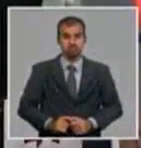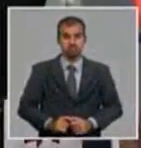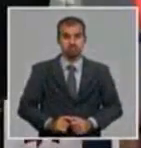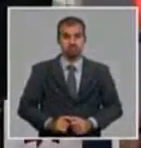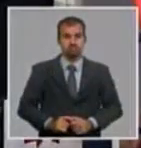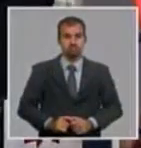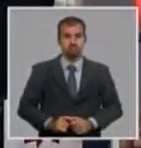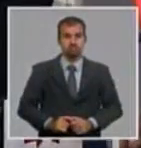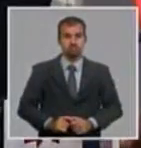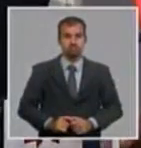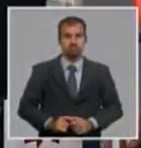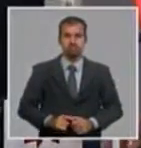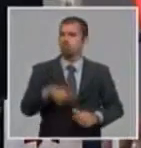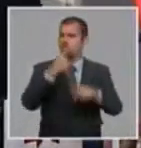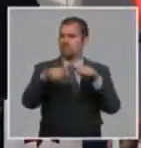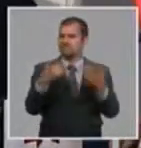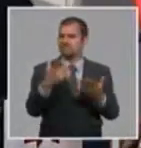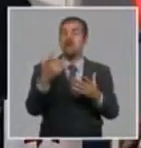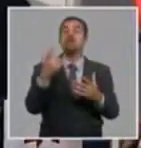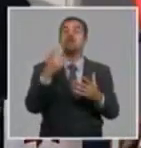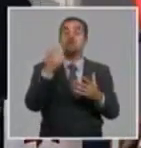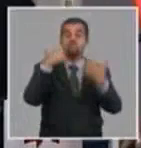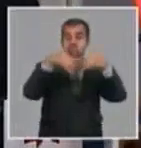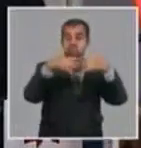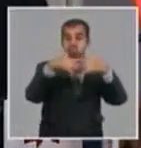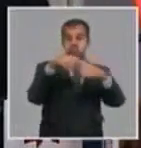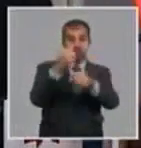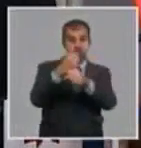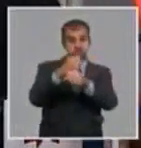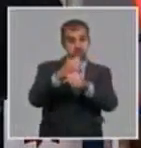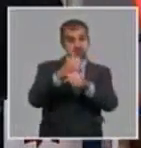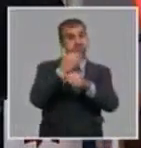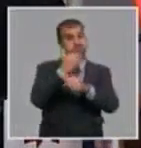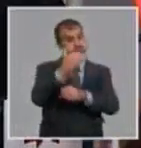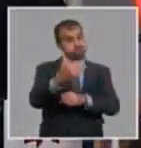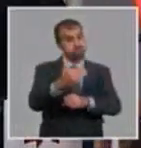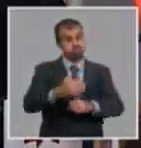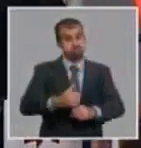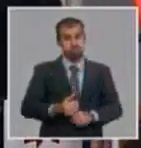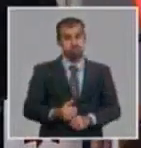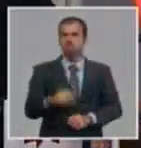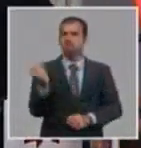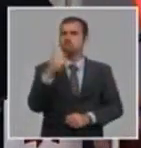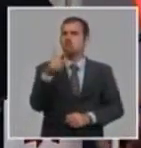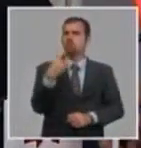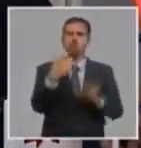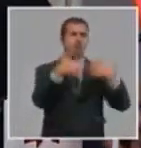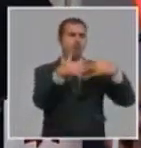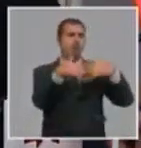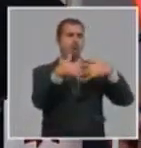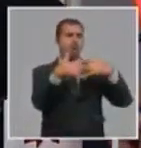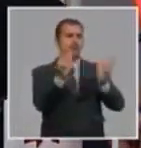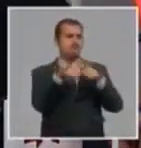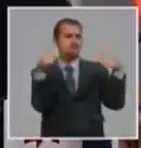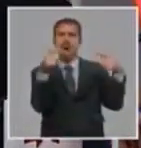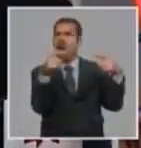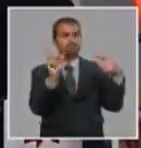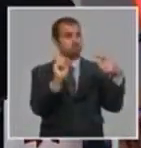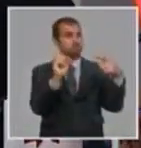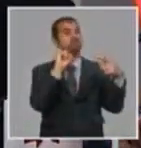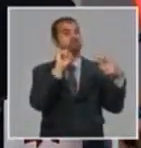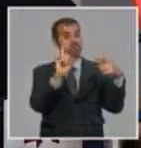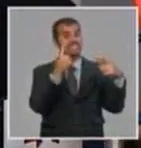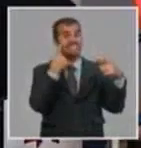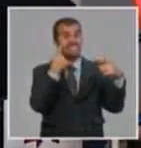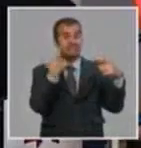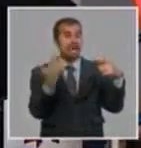Tienen una alta productividad de trabajo sostenible en el tiempo. O sea, una de las cuestiones no solamente es lograr la alta productividad, sino, veremos después los requisitos